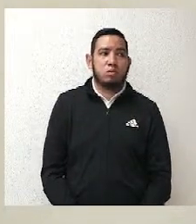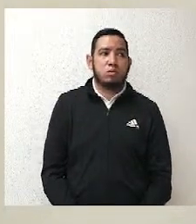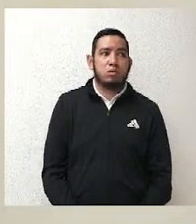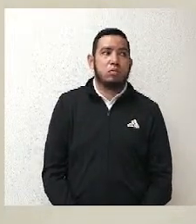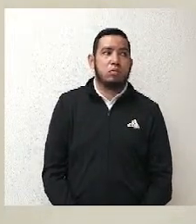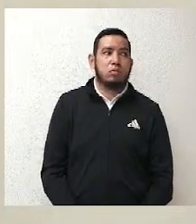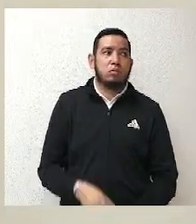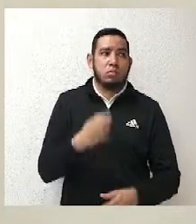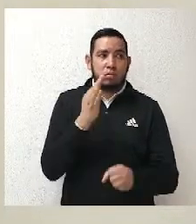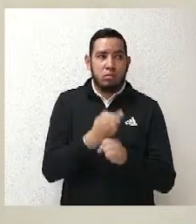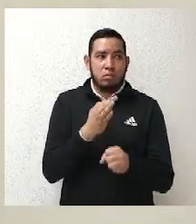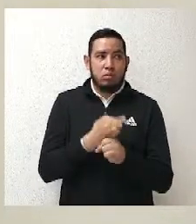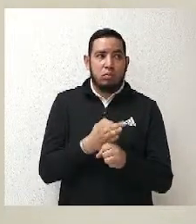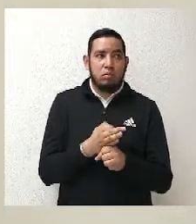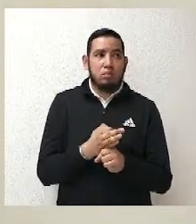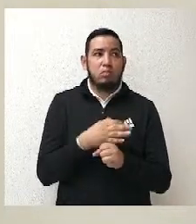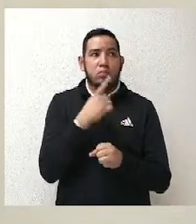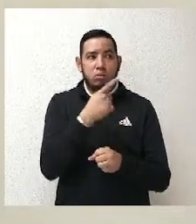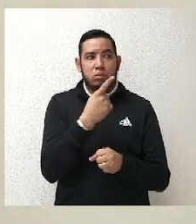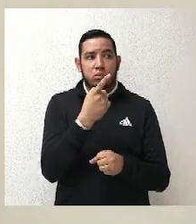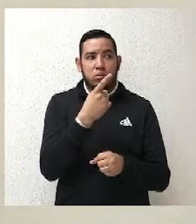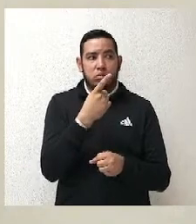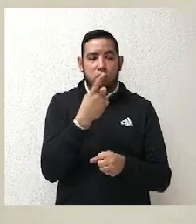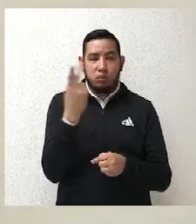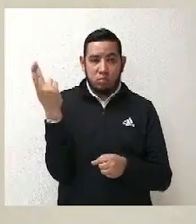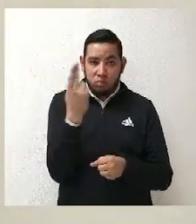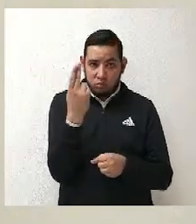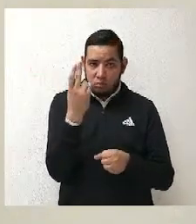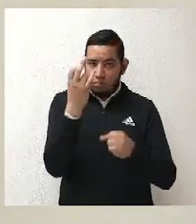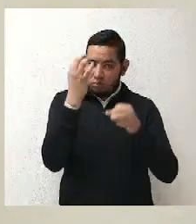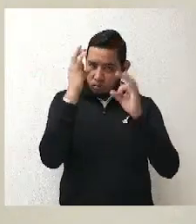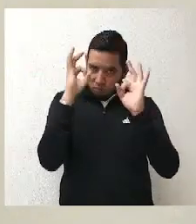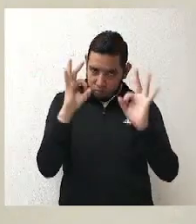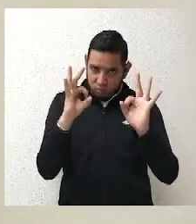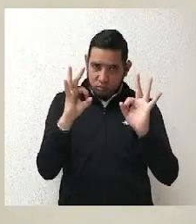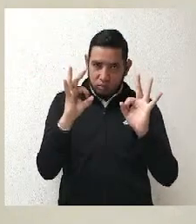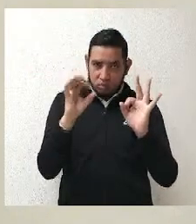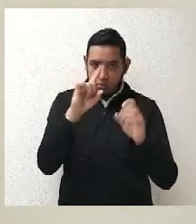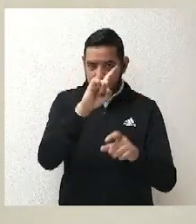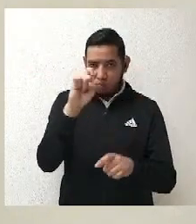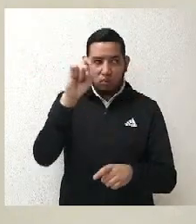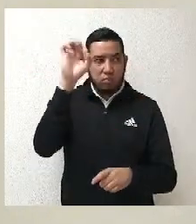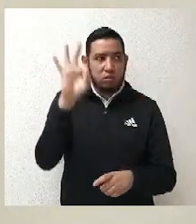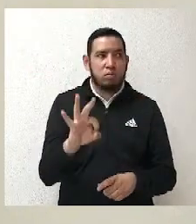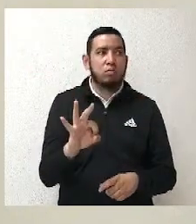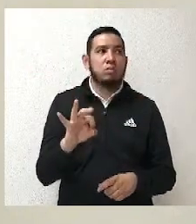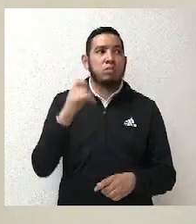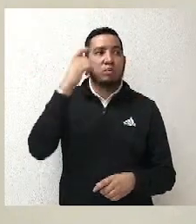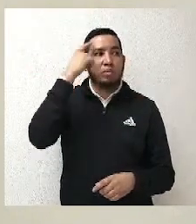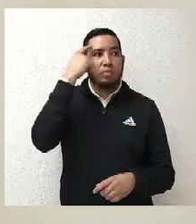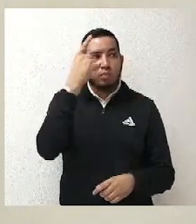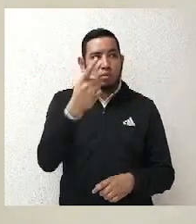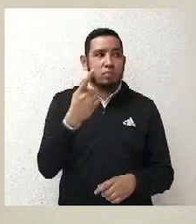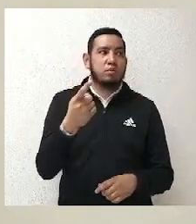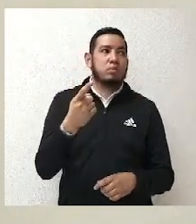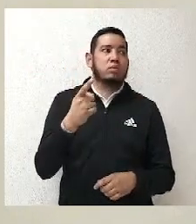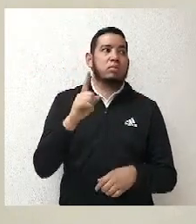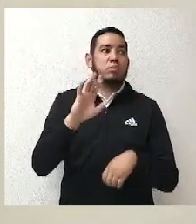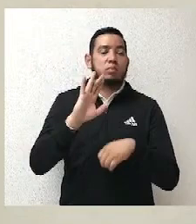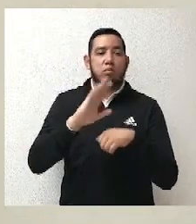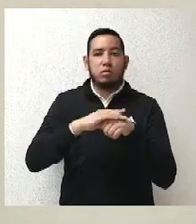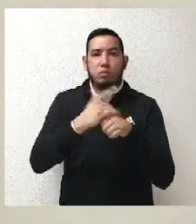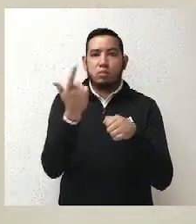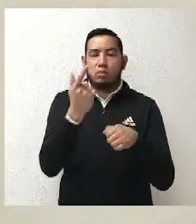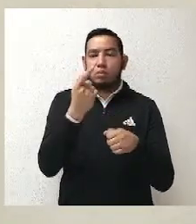Posteriormente, lo que resuelven los magistrados es que fue correcto no admitir la prueba superveniente, porque el actor no expone las circunstancias